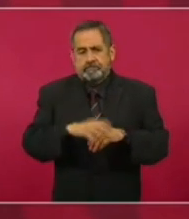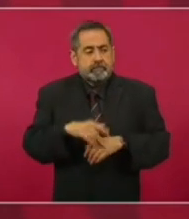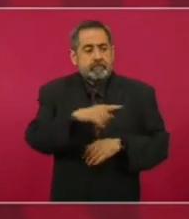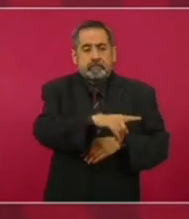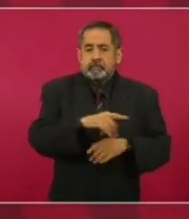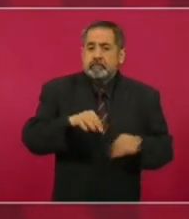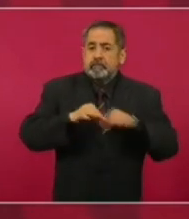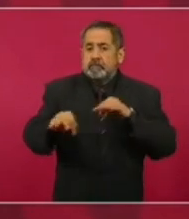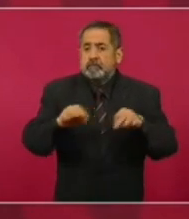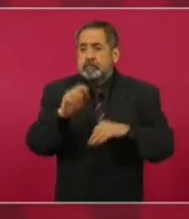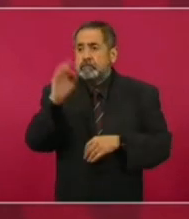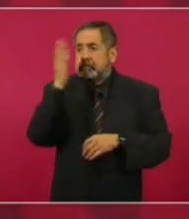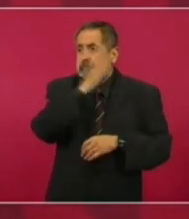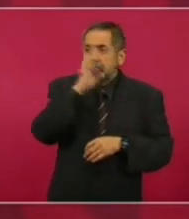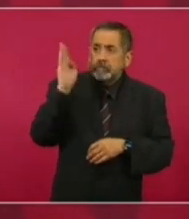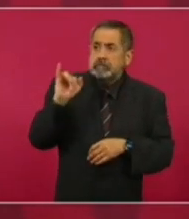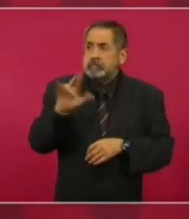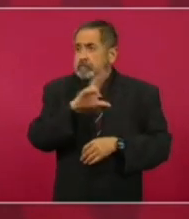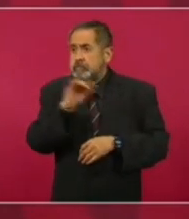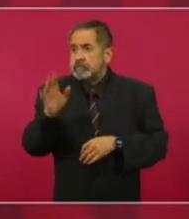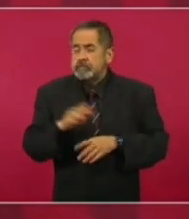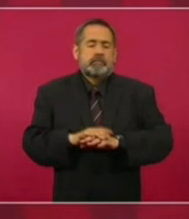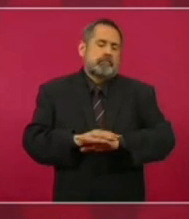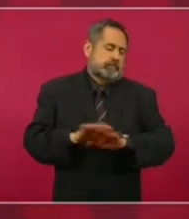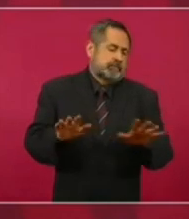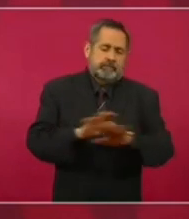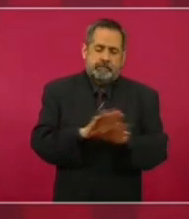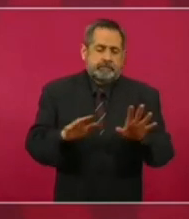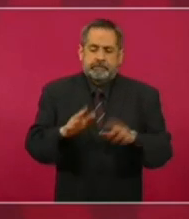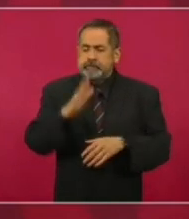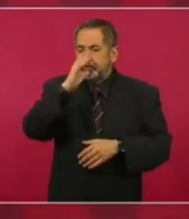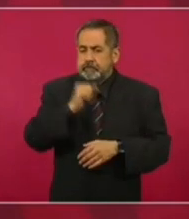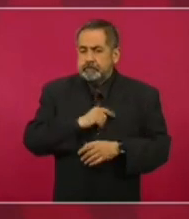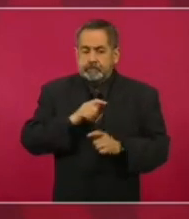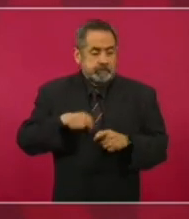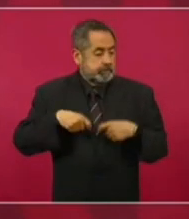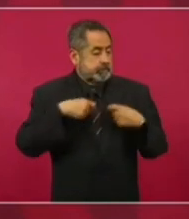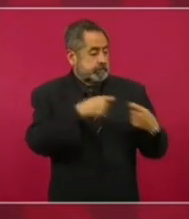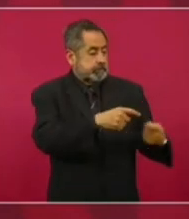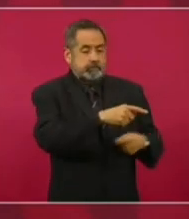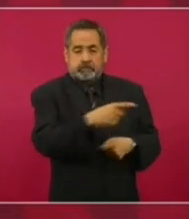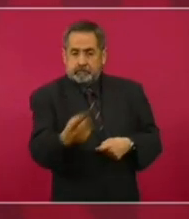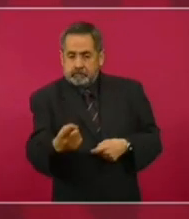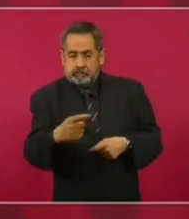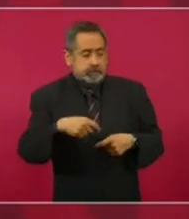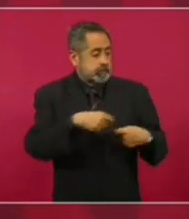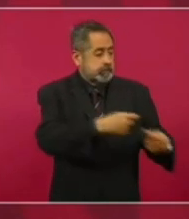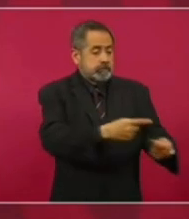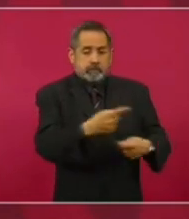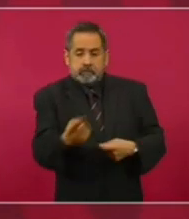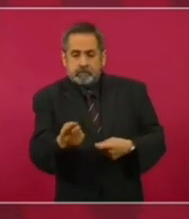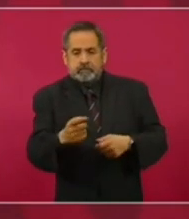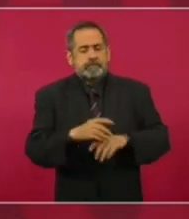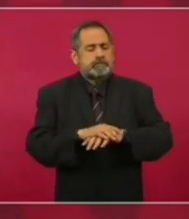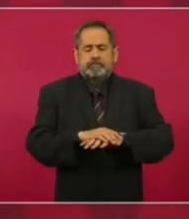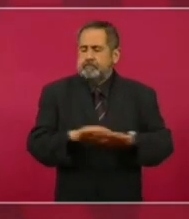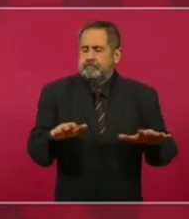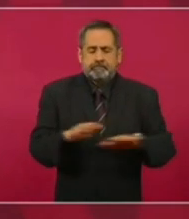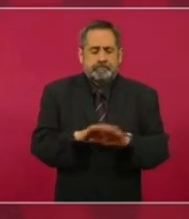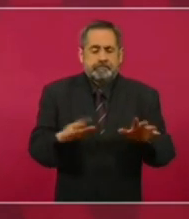ningún caso puede seguir existiendo la subcontratación de personal desde el primero de enero en